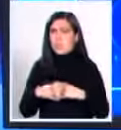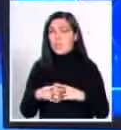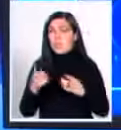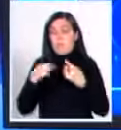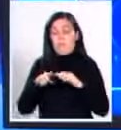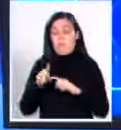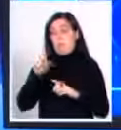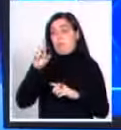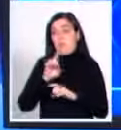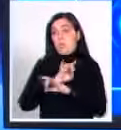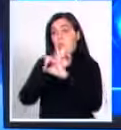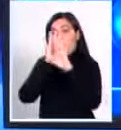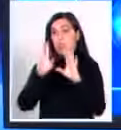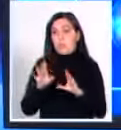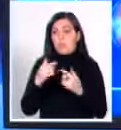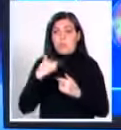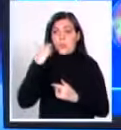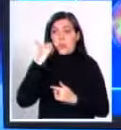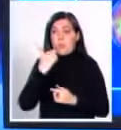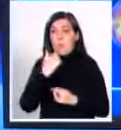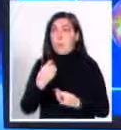Pero claro, tal detalle era sordero.